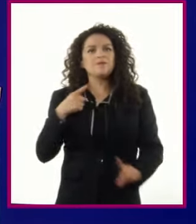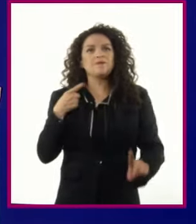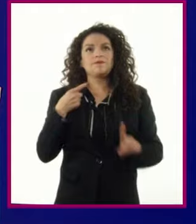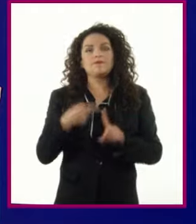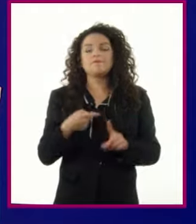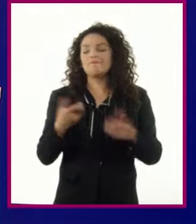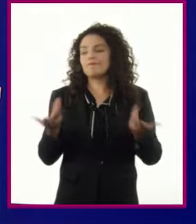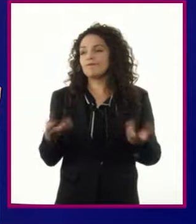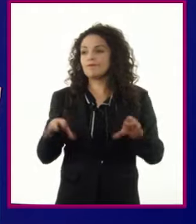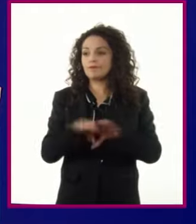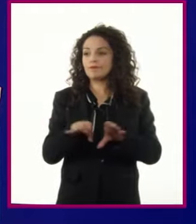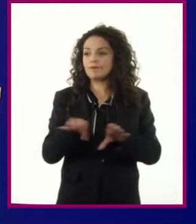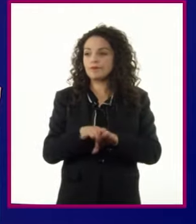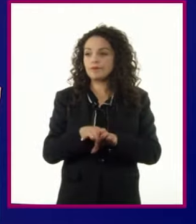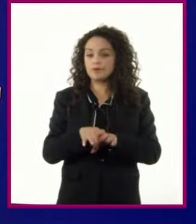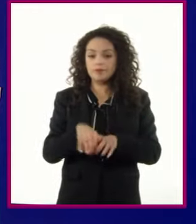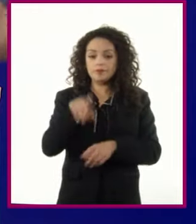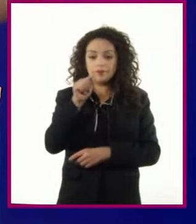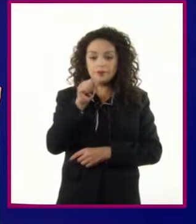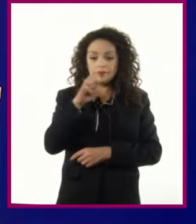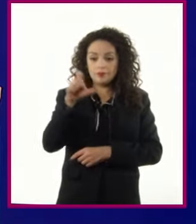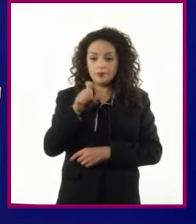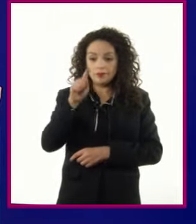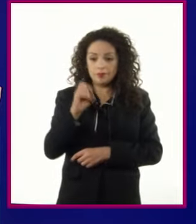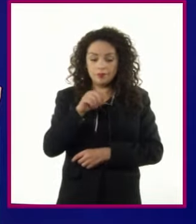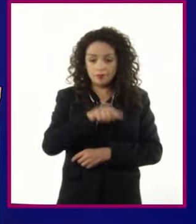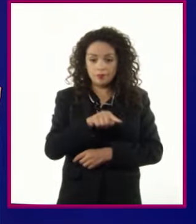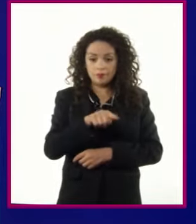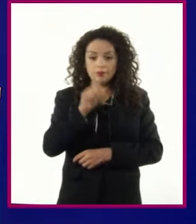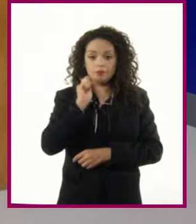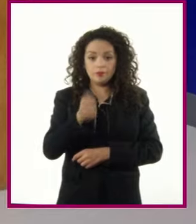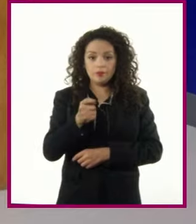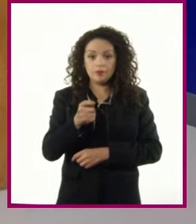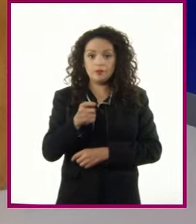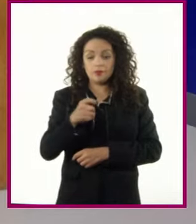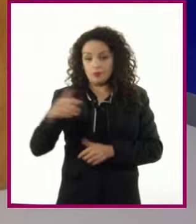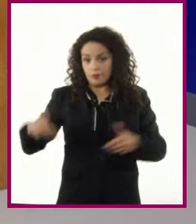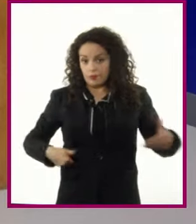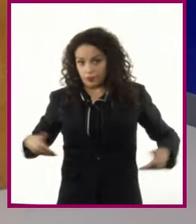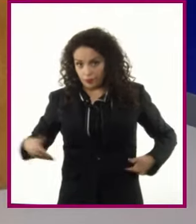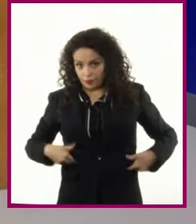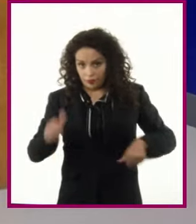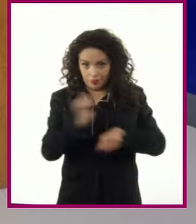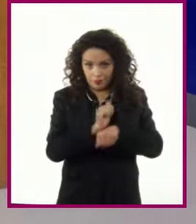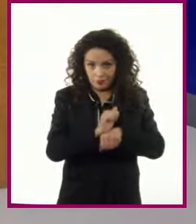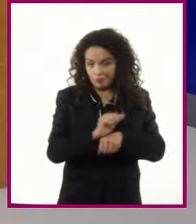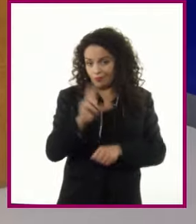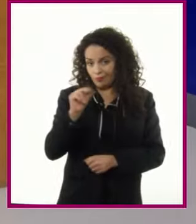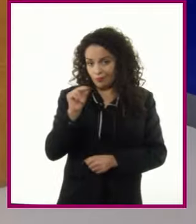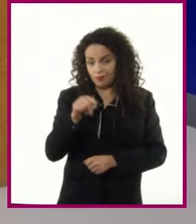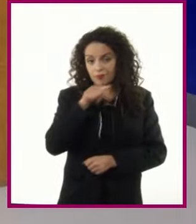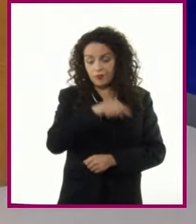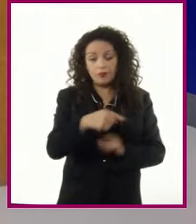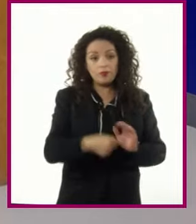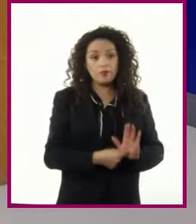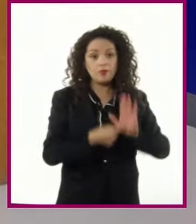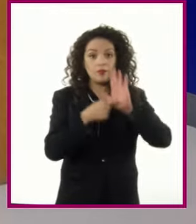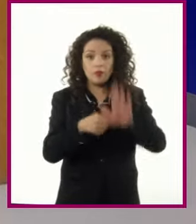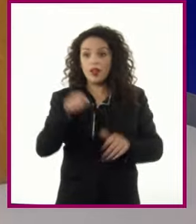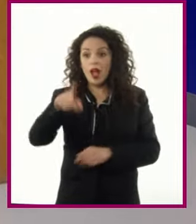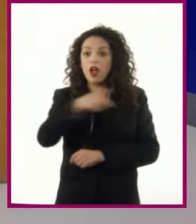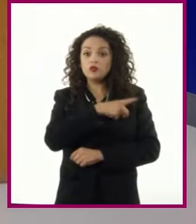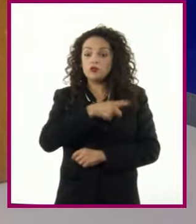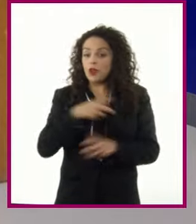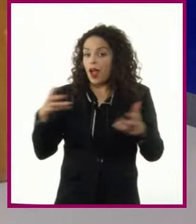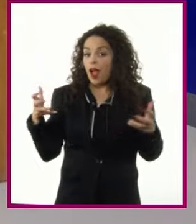representar el texto Sino de presentar un texto Y ella lo hará en solitario Aunque puede ser que